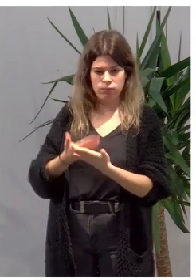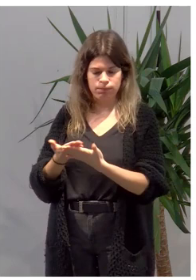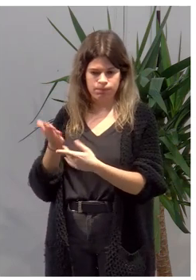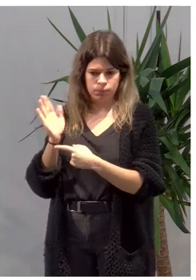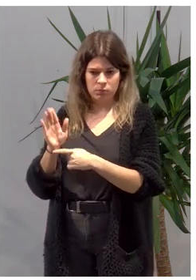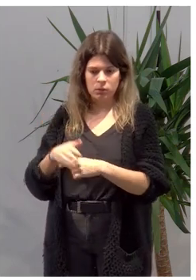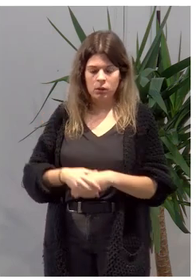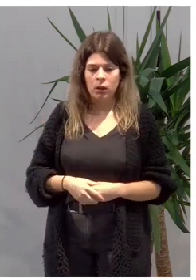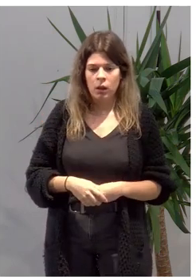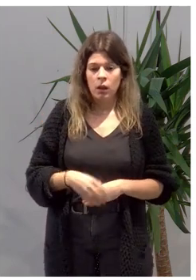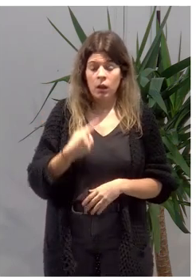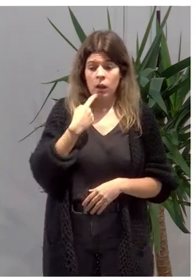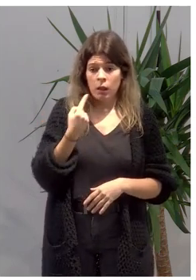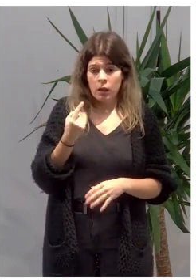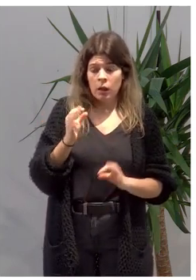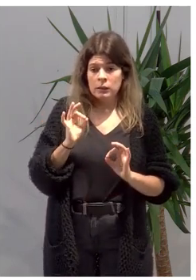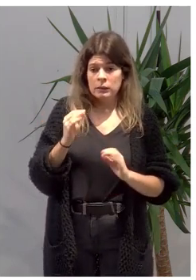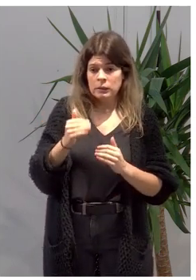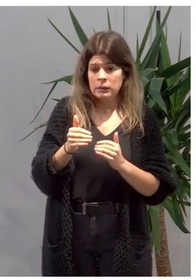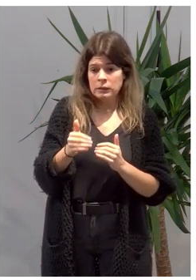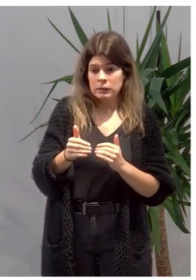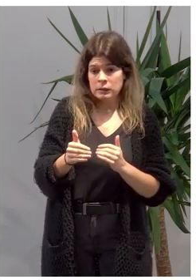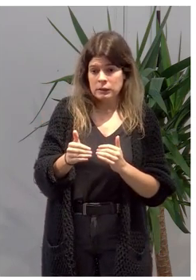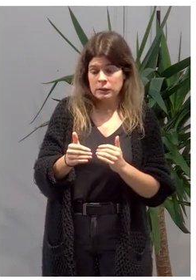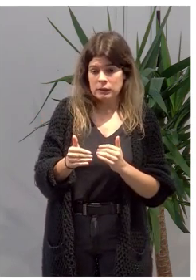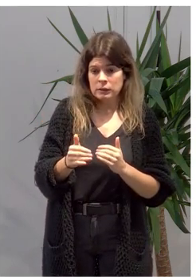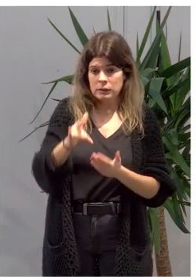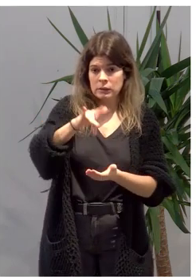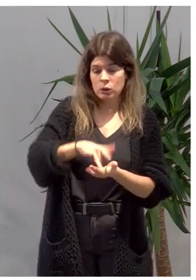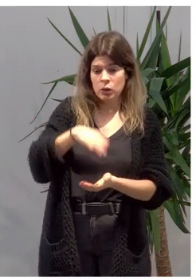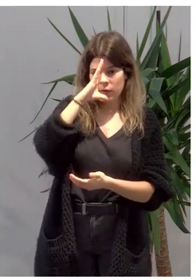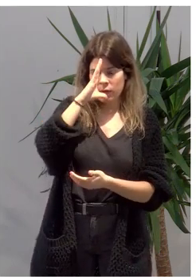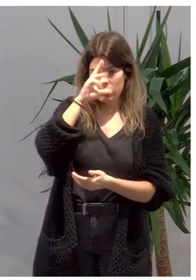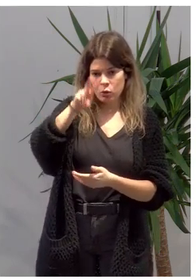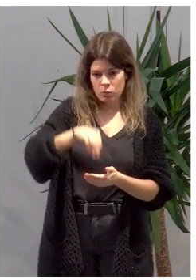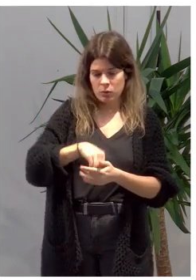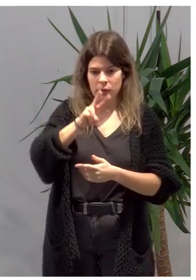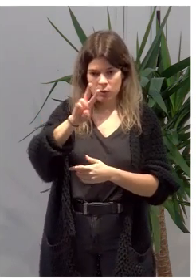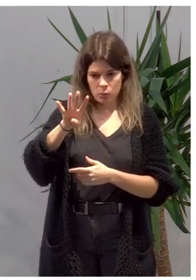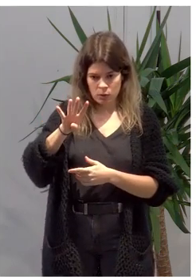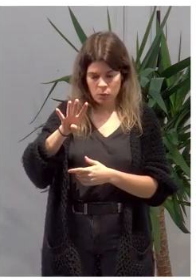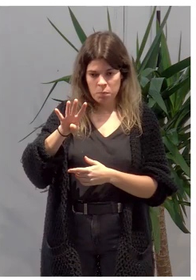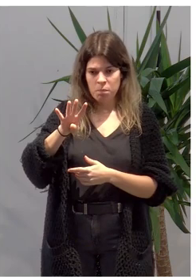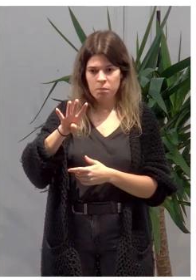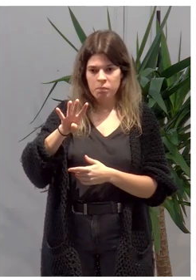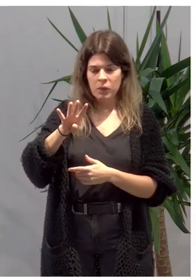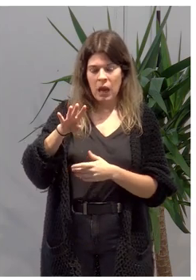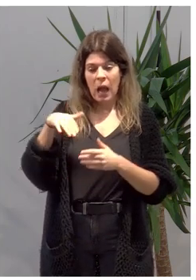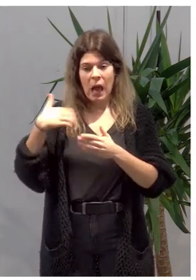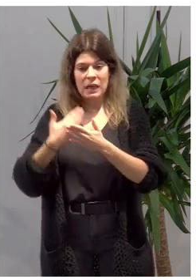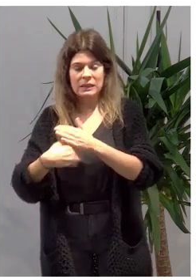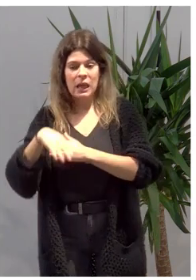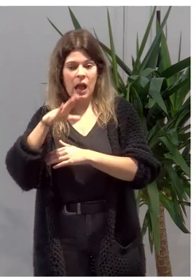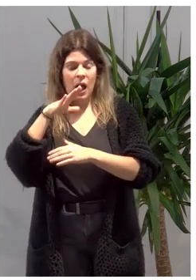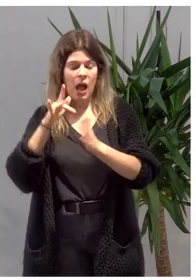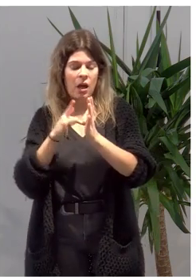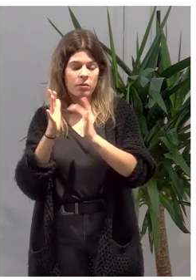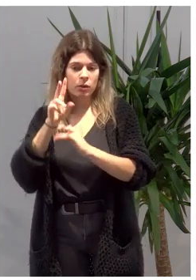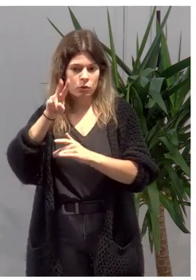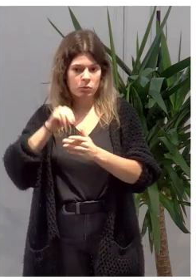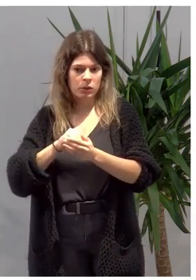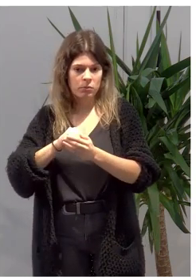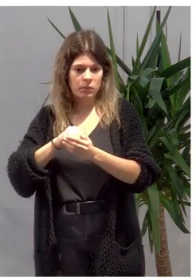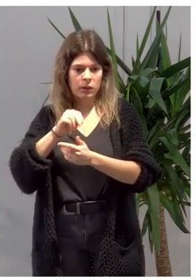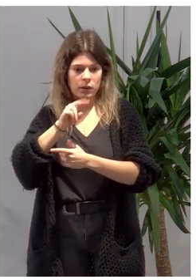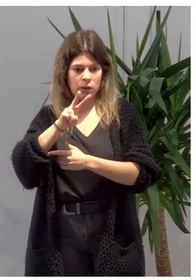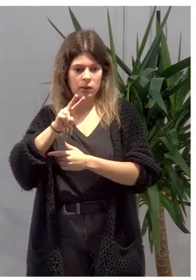decía, este se va a producir más adelante. Será en febrero de 2024 y abril de 2024. Es decir, un curso